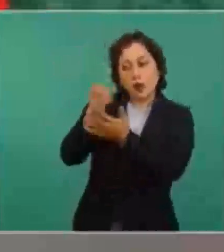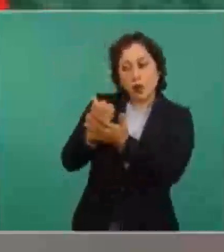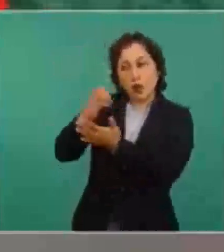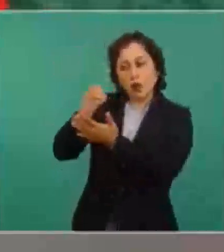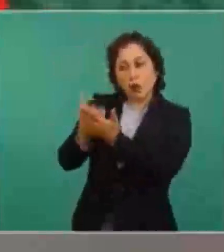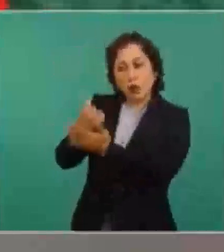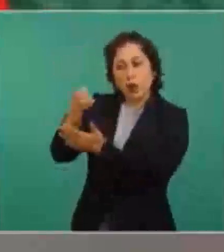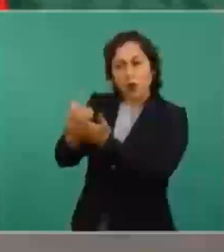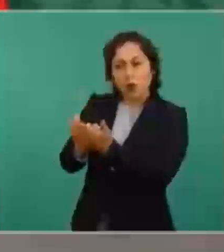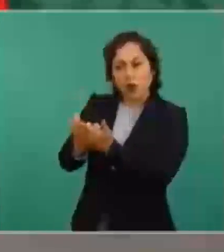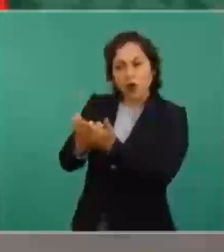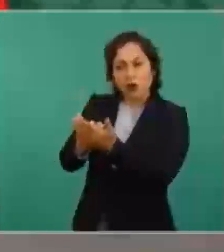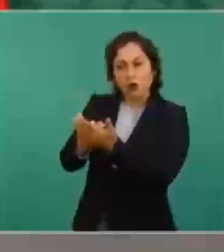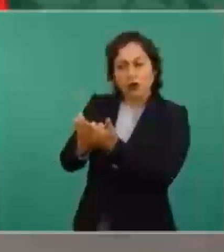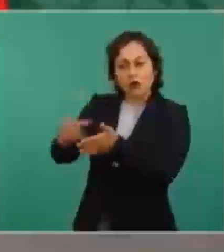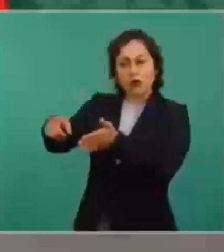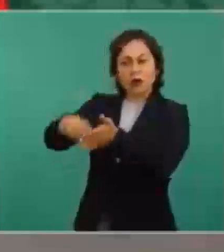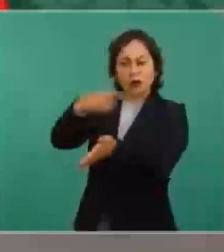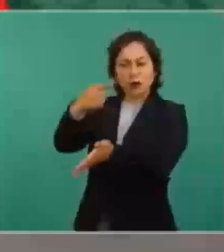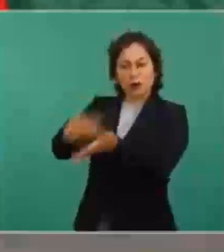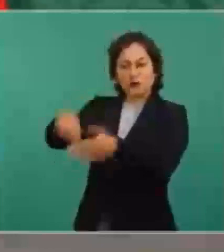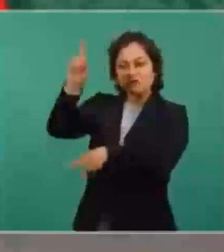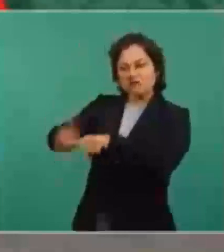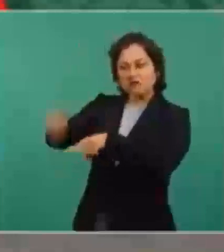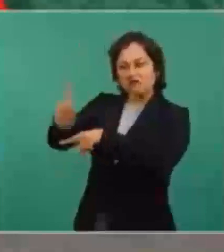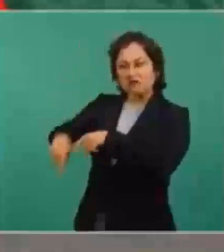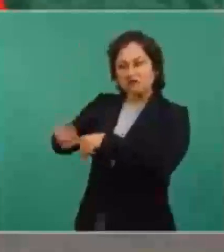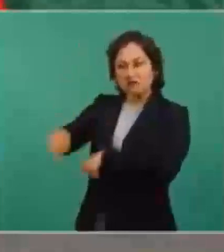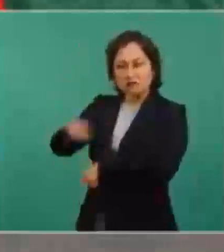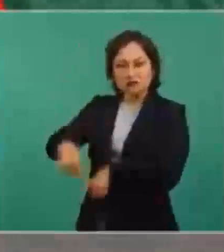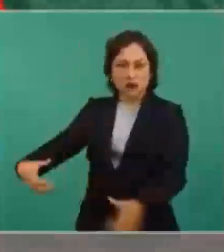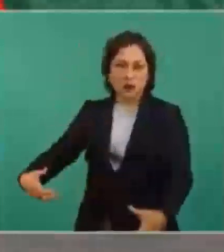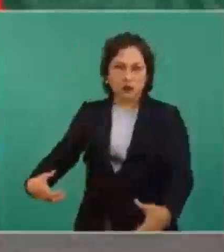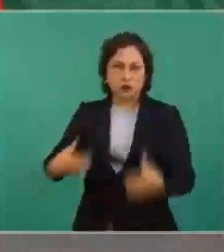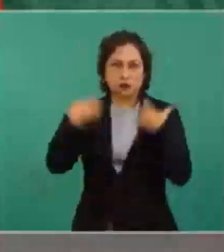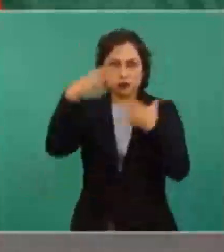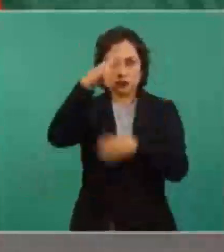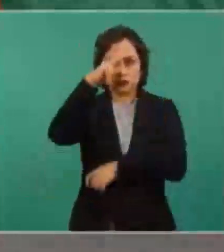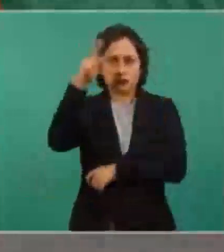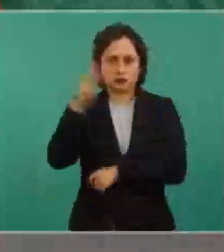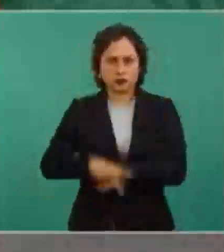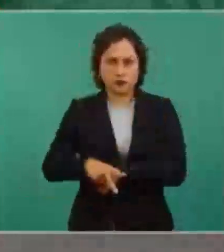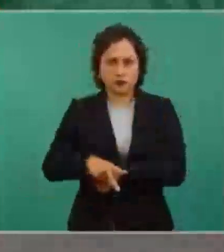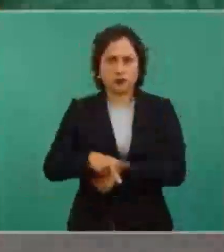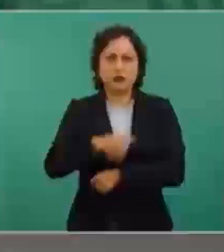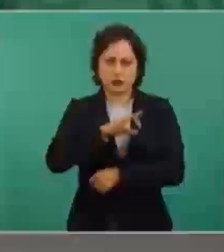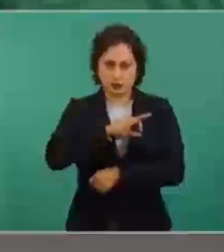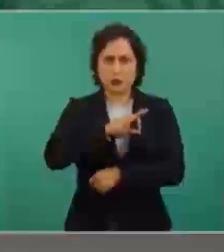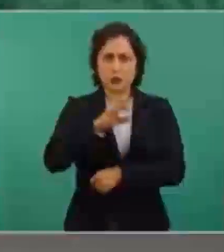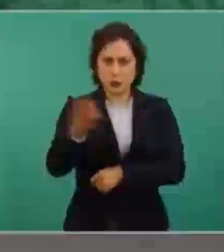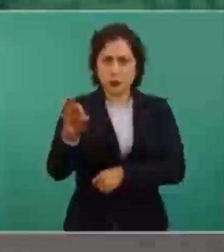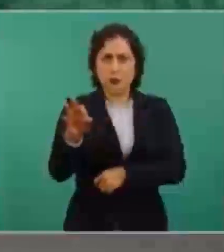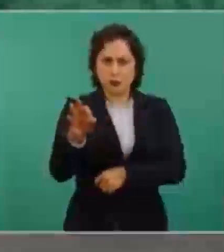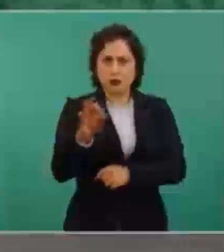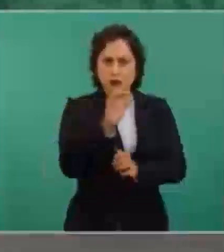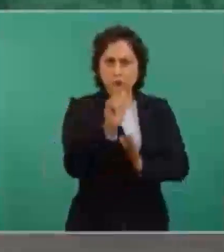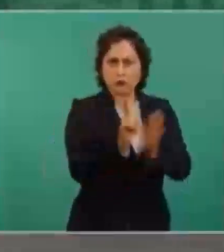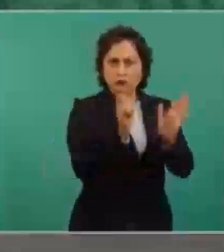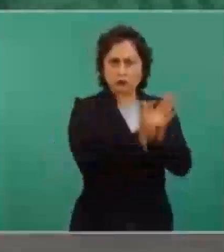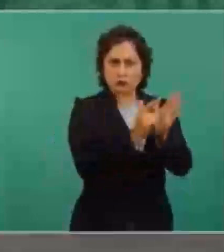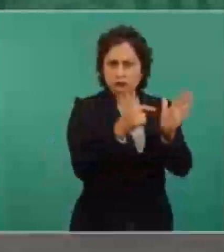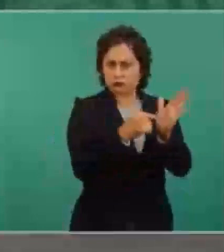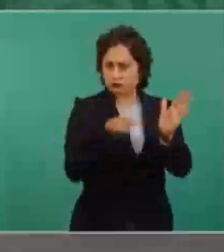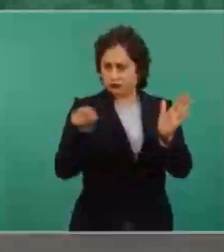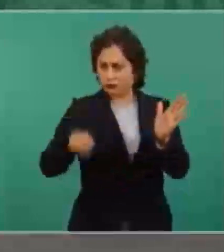elementos para hacerlo, porque no invirtieron, porque están violando las